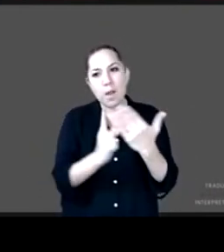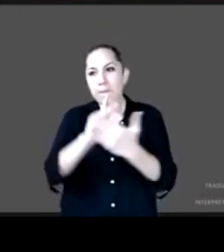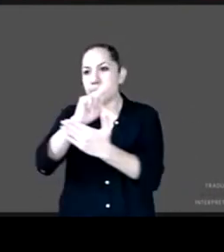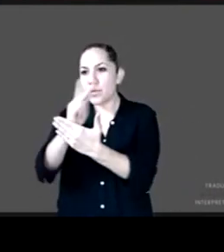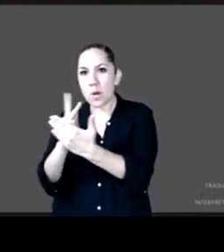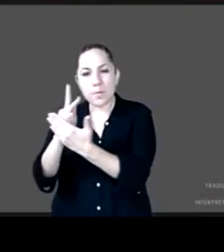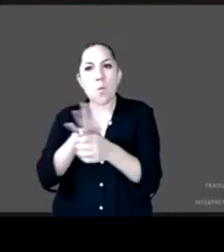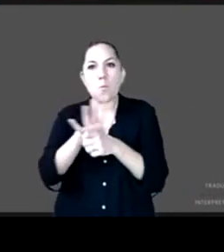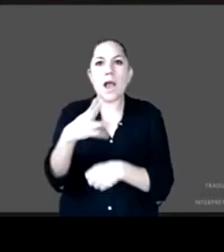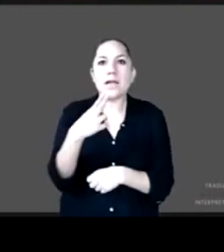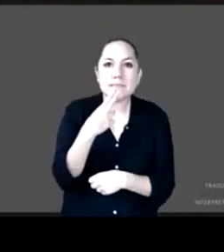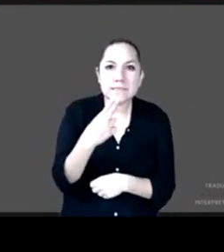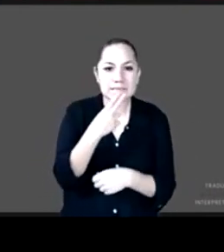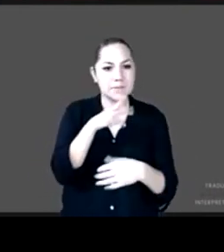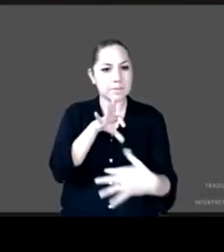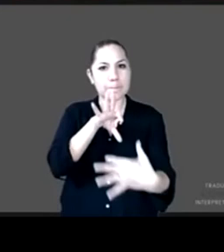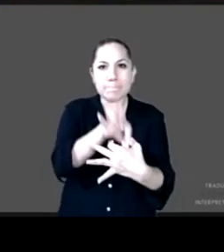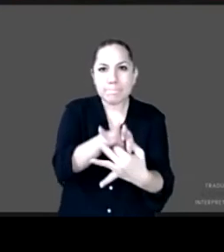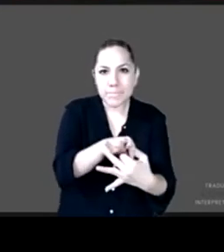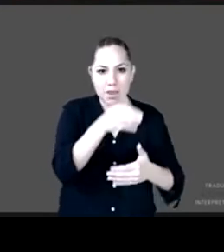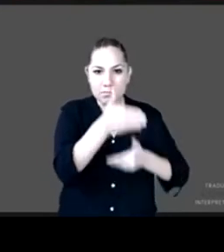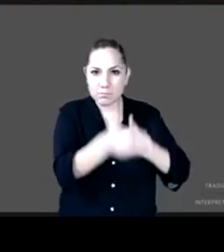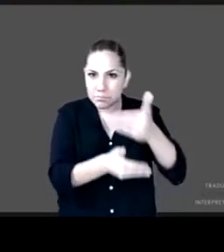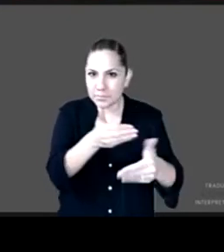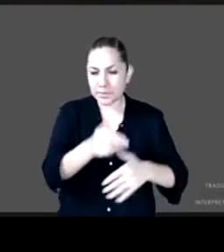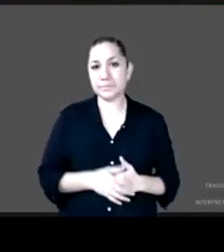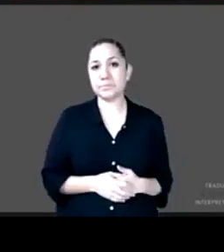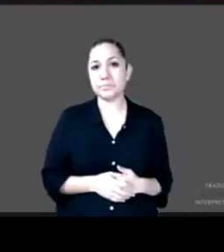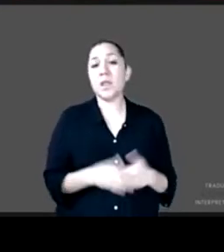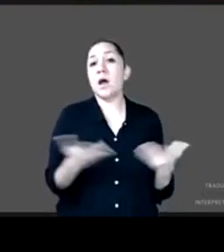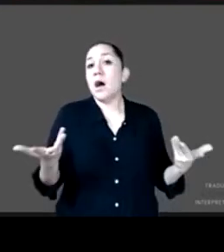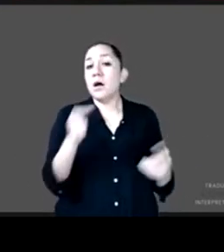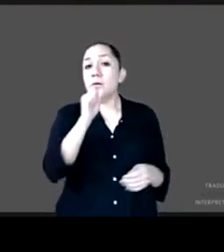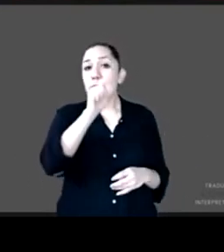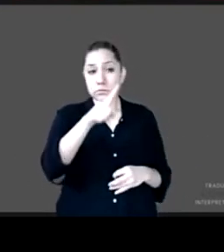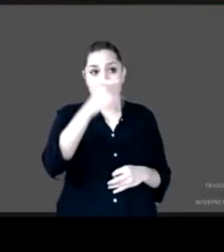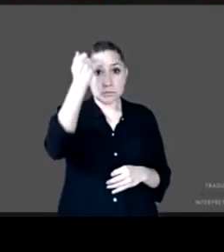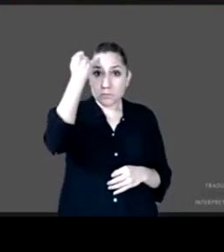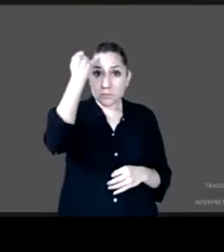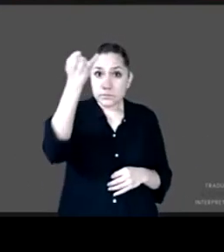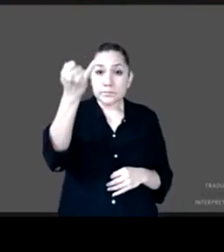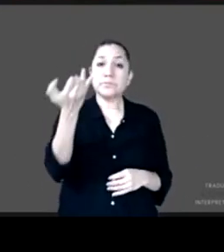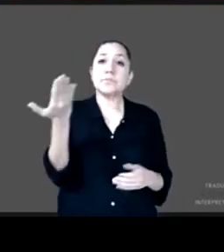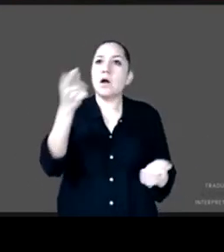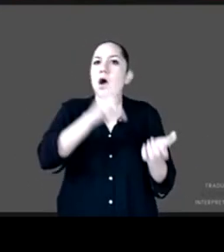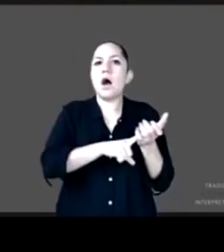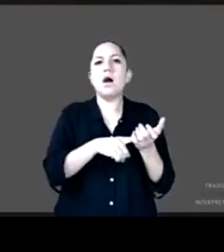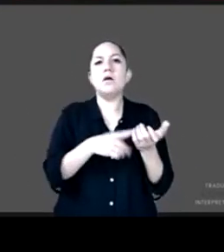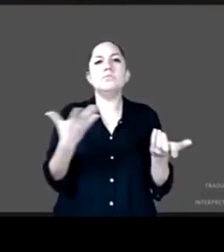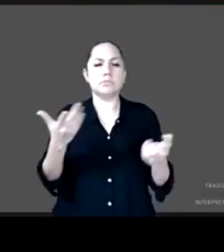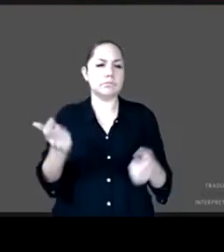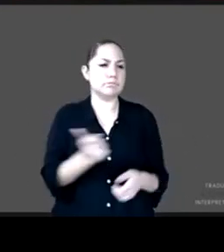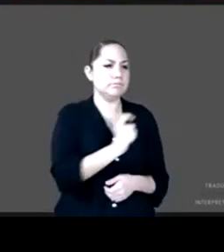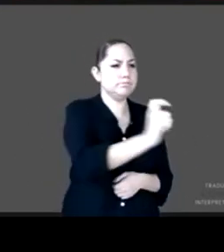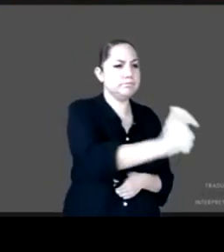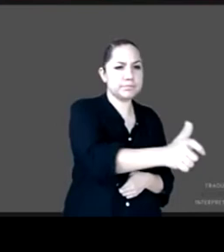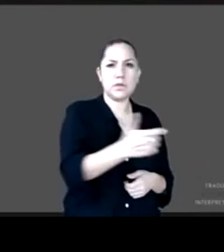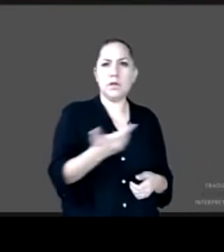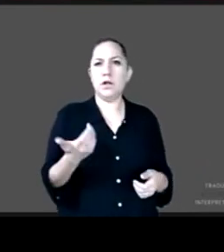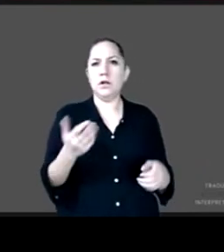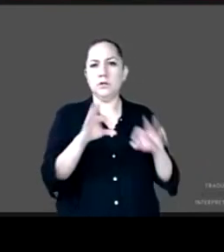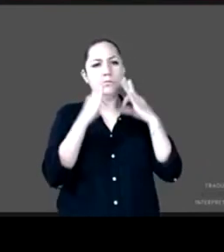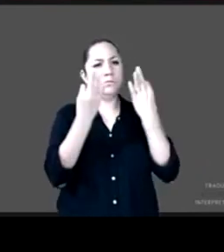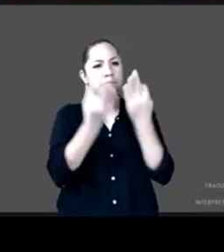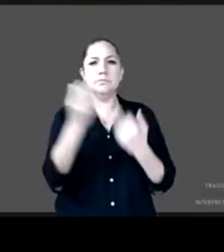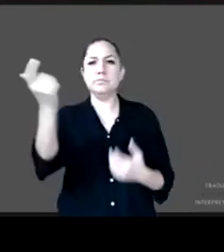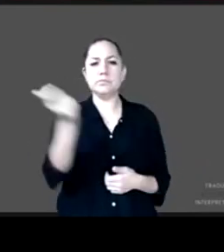transferencias no pueden ser un programa aislado sea condicionadas o no solas sabemos que dar el pescado